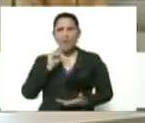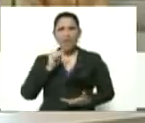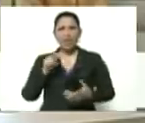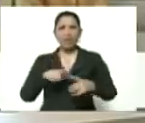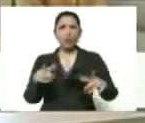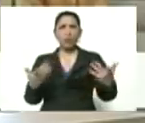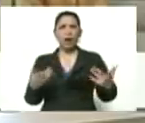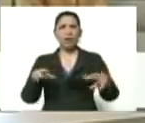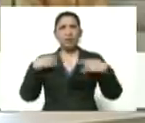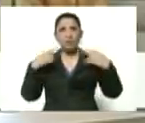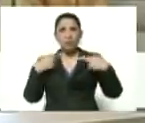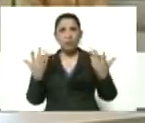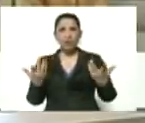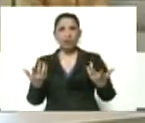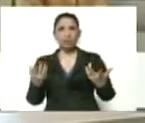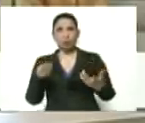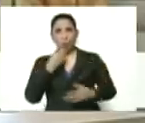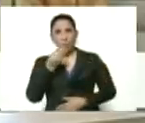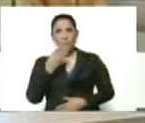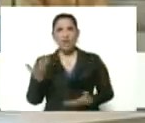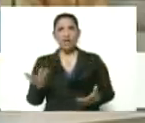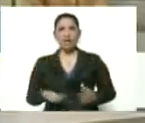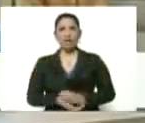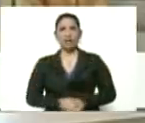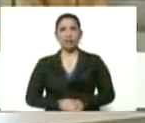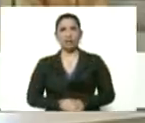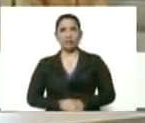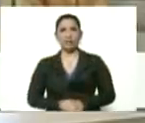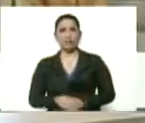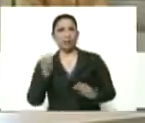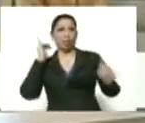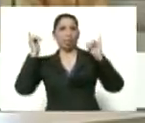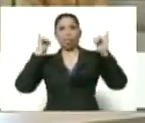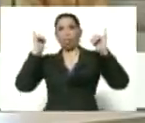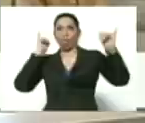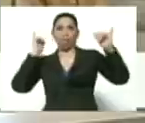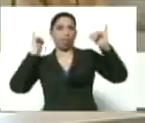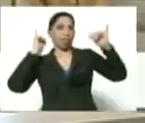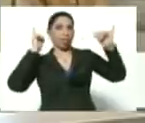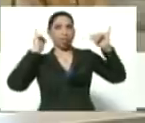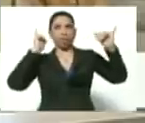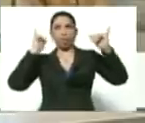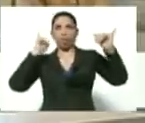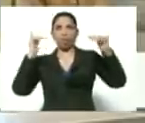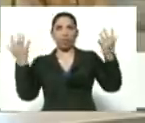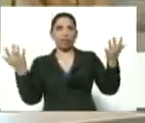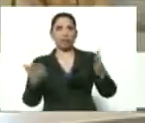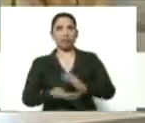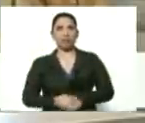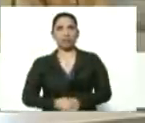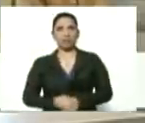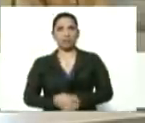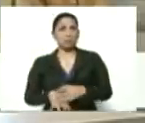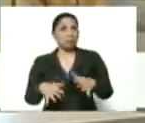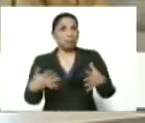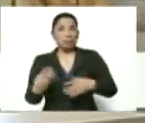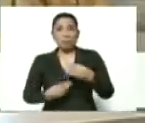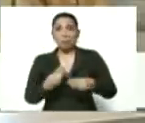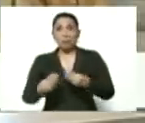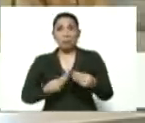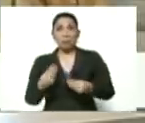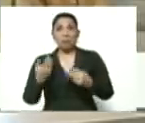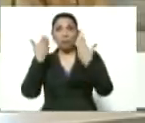los restaurantes, a comer, las discotecas, a rumbear. ¿Y qué es lo que hace? Lo que pasó en